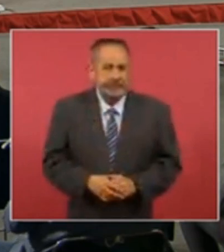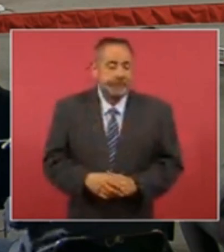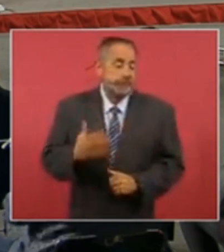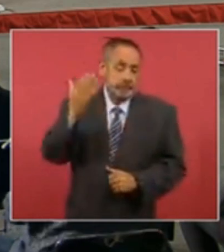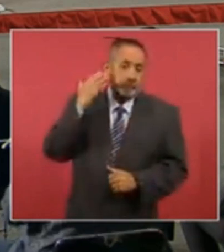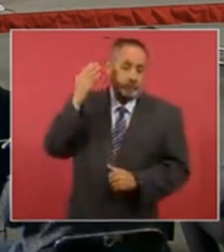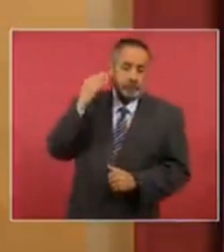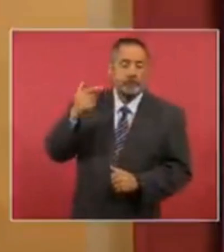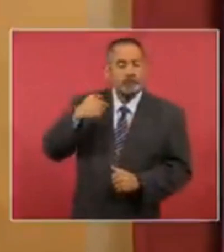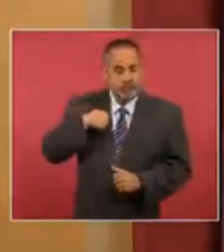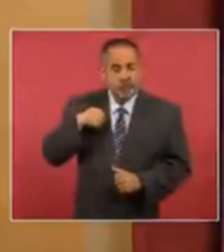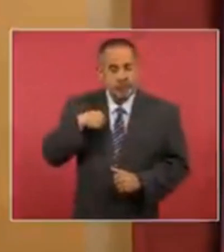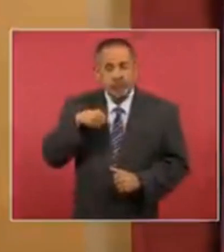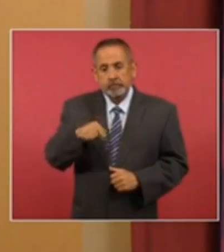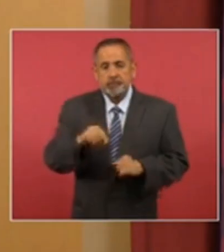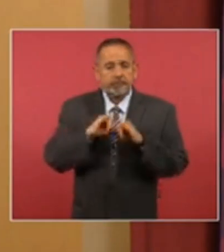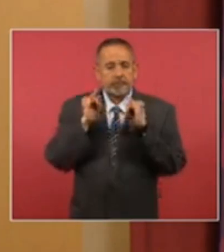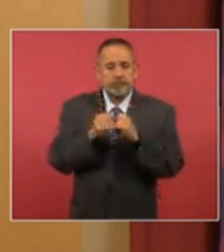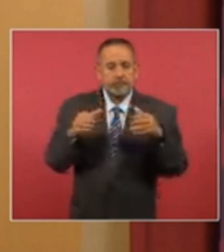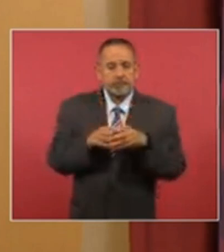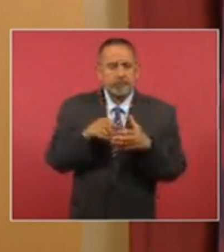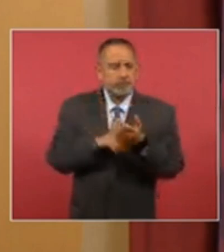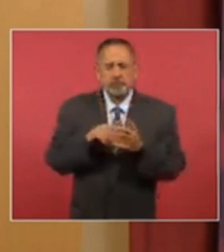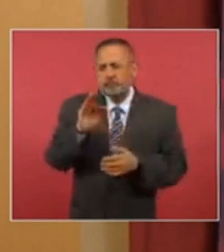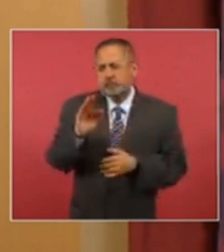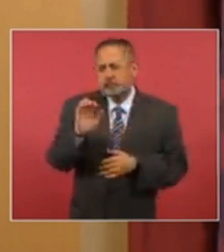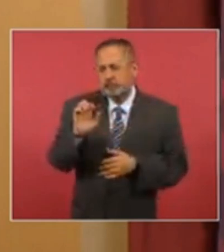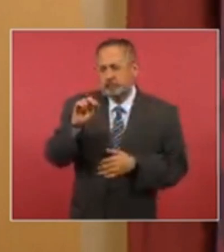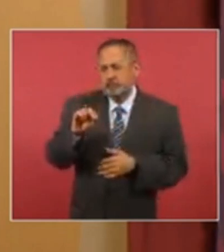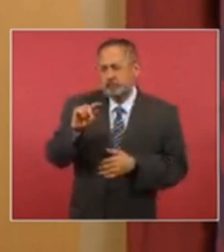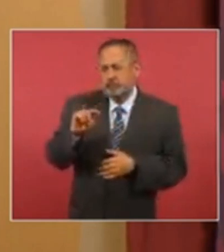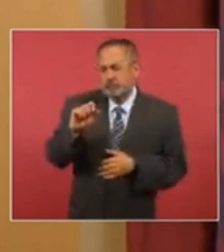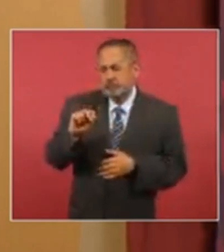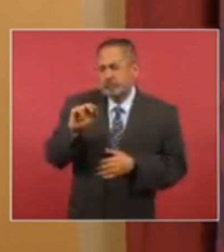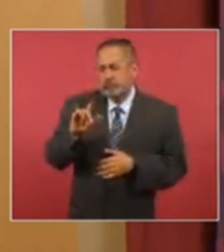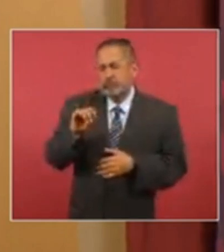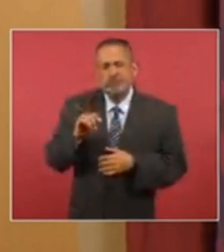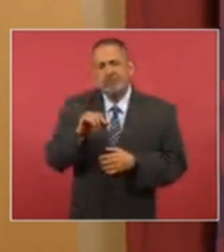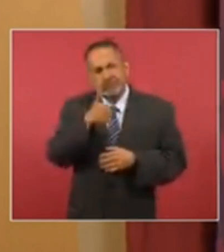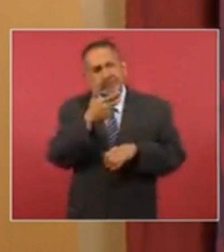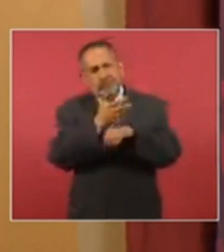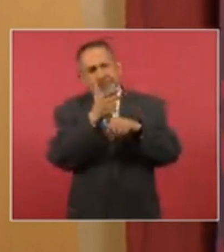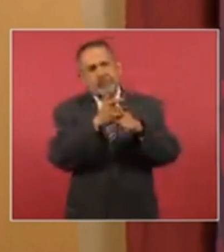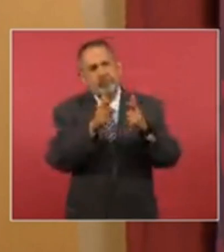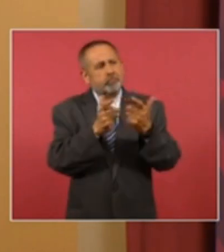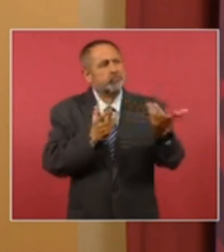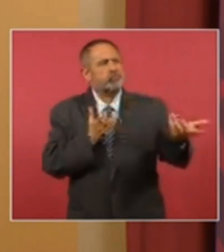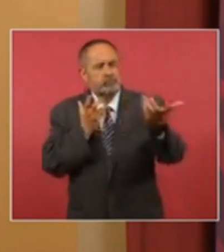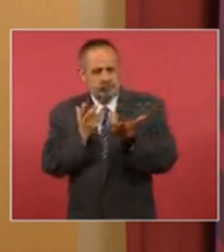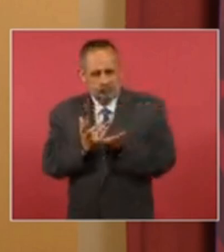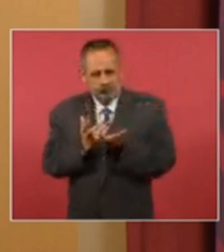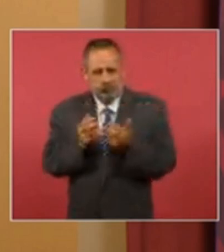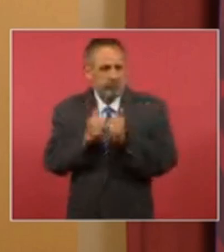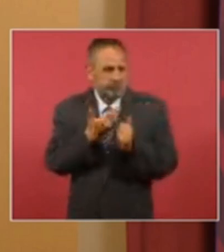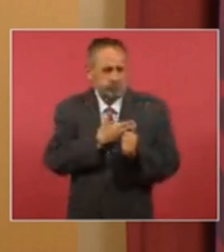cuando tuvimos la reunión sobre el fentanilo y otros temas hace poco con una comisión que vino de parte del